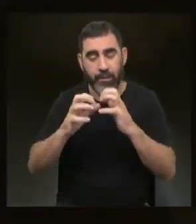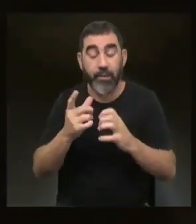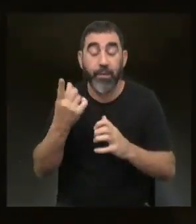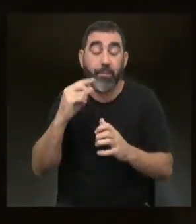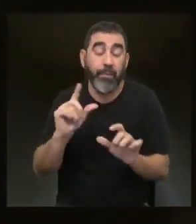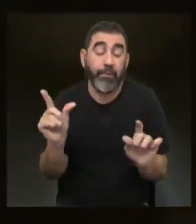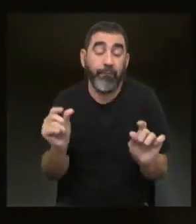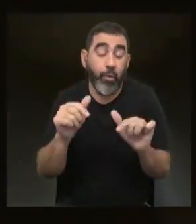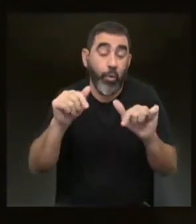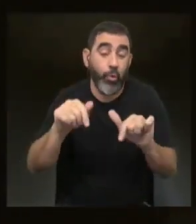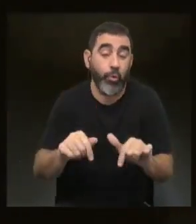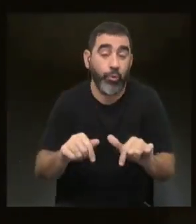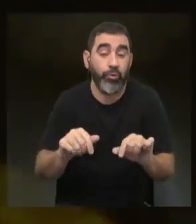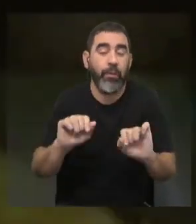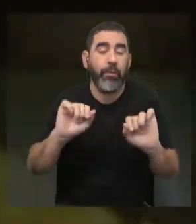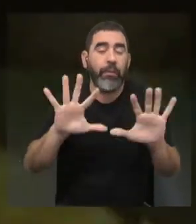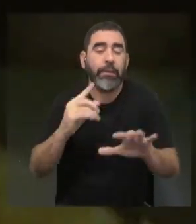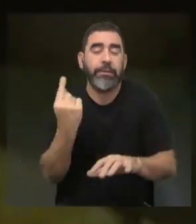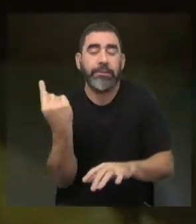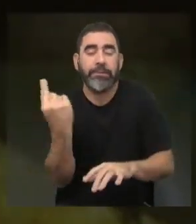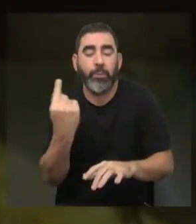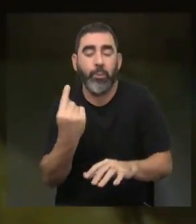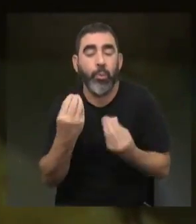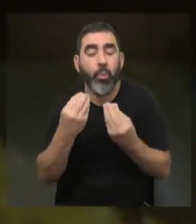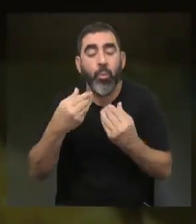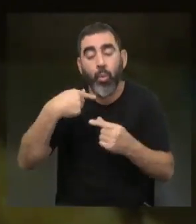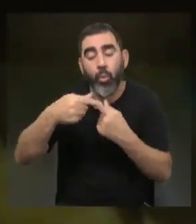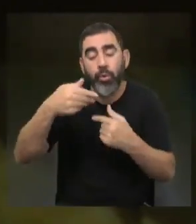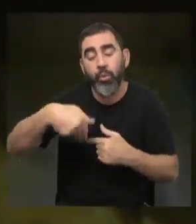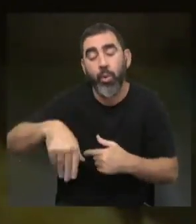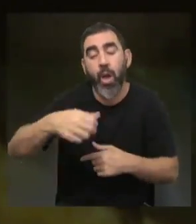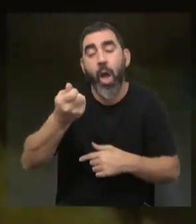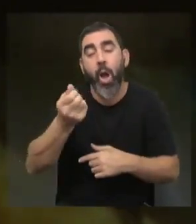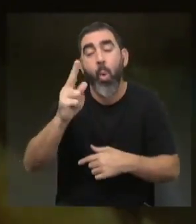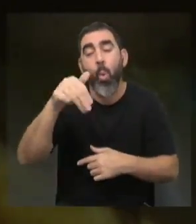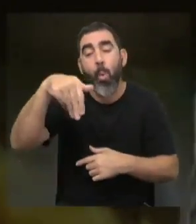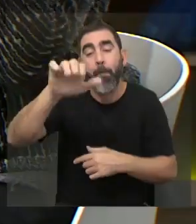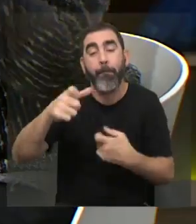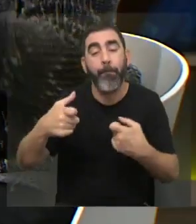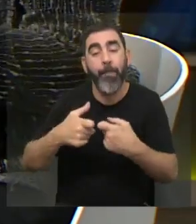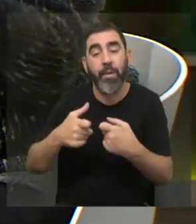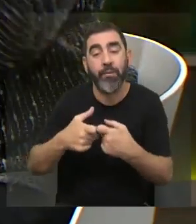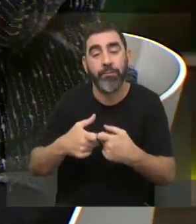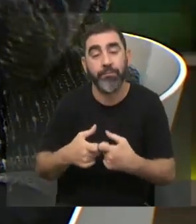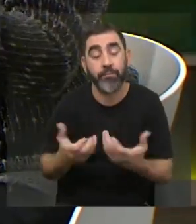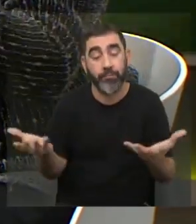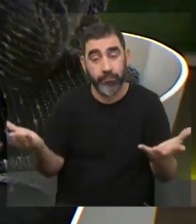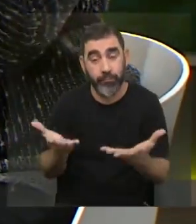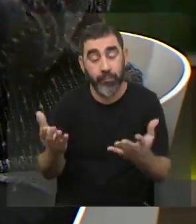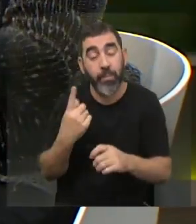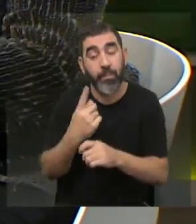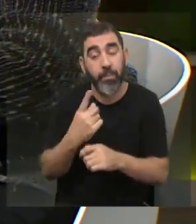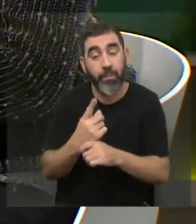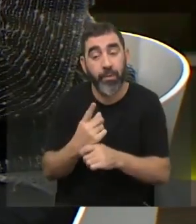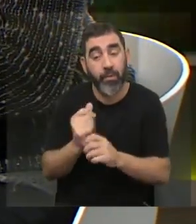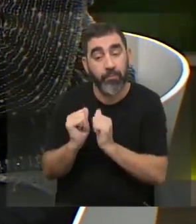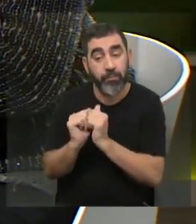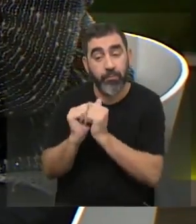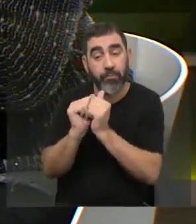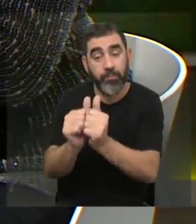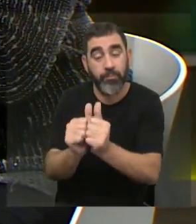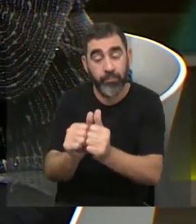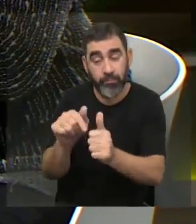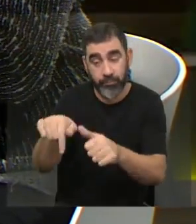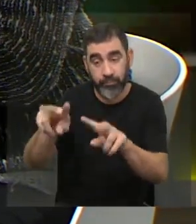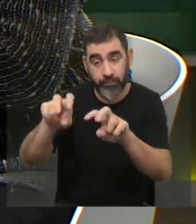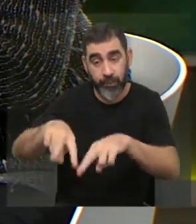pero simplemente en 10 segundos, ¿cómo sigue Aume? ¿Qué tiene por delante? Aume tiene por delante, en primero, seguir acompañando esta consultoría,